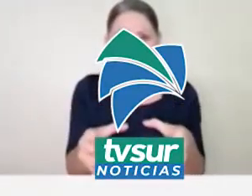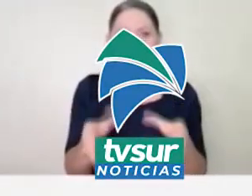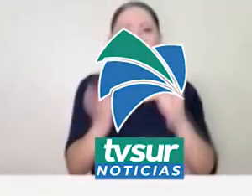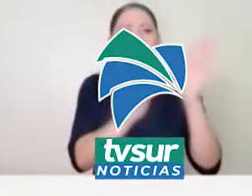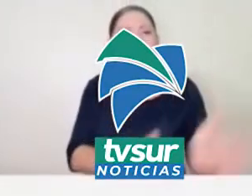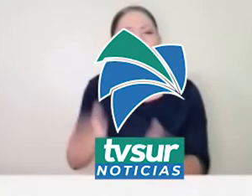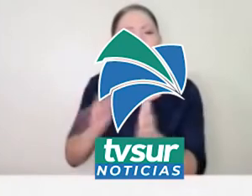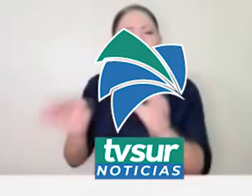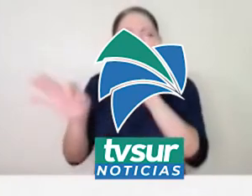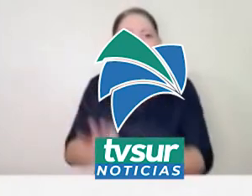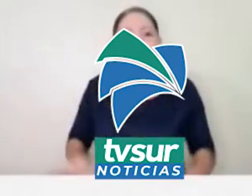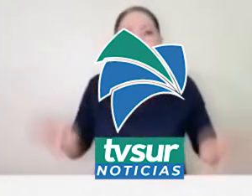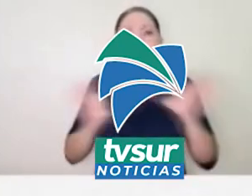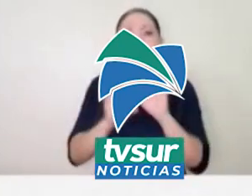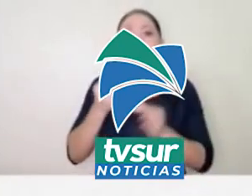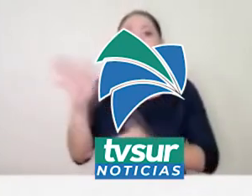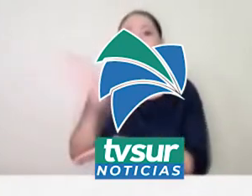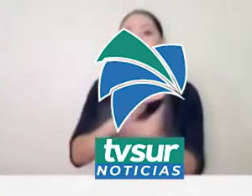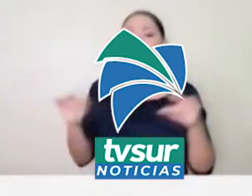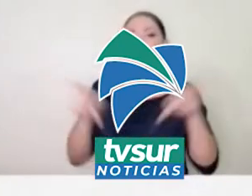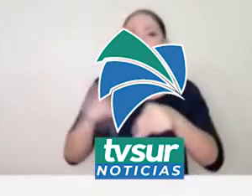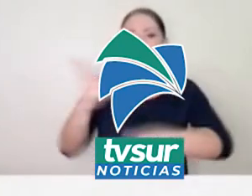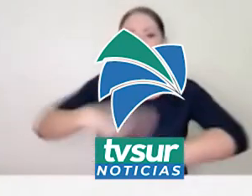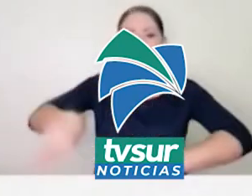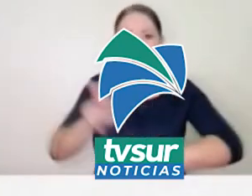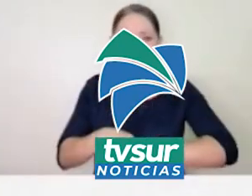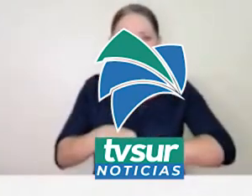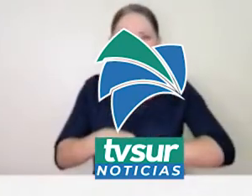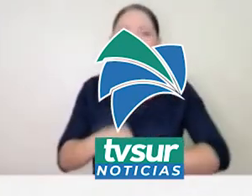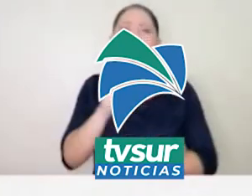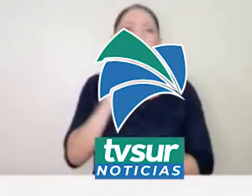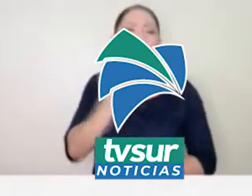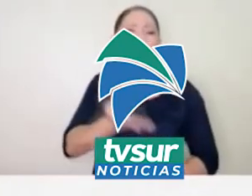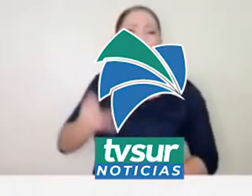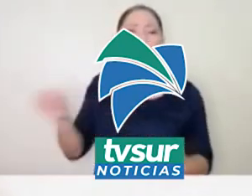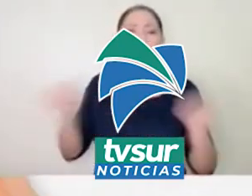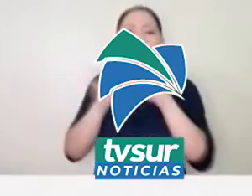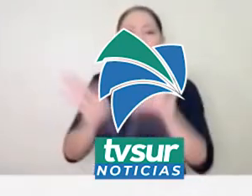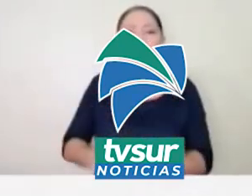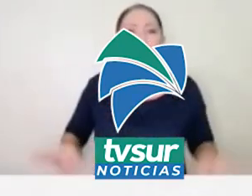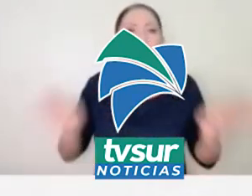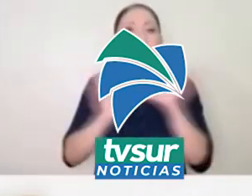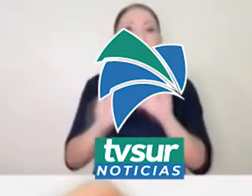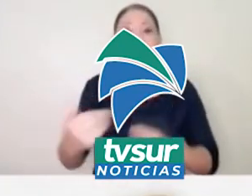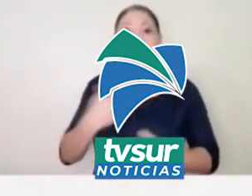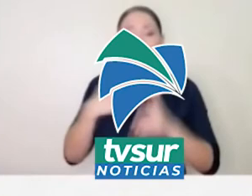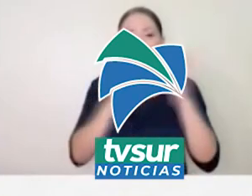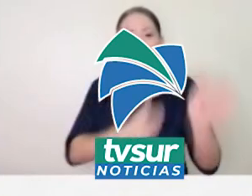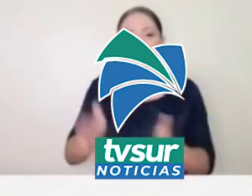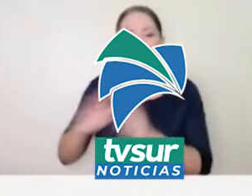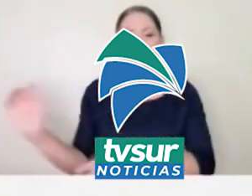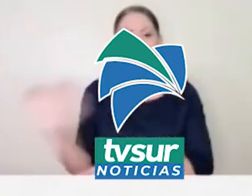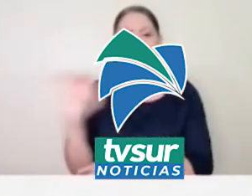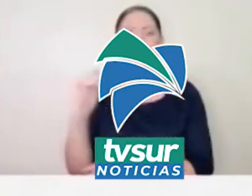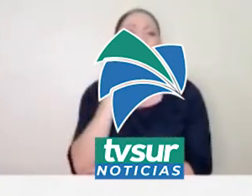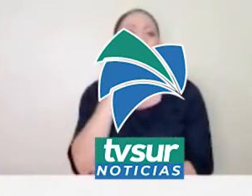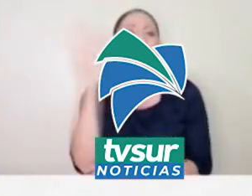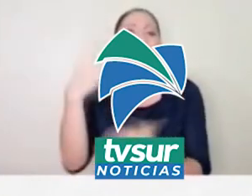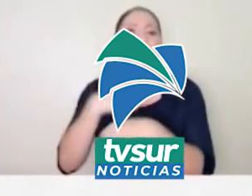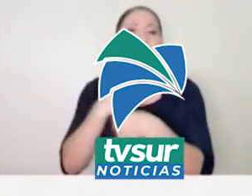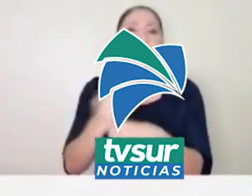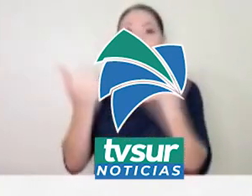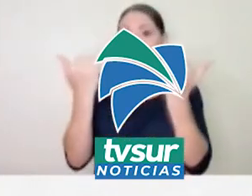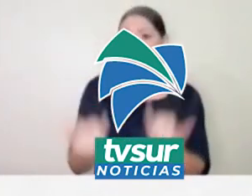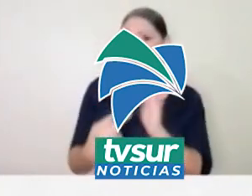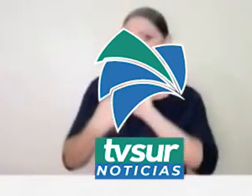nuestro país, desde nuestra familia, nuestro centro de trabajo o cualquier instalación hotelera, comercial